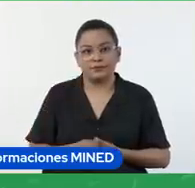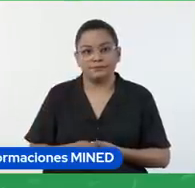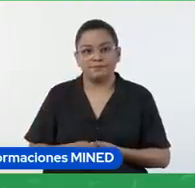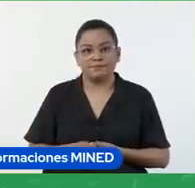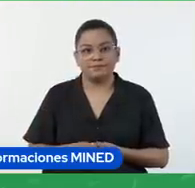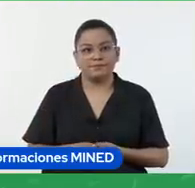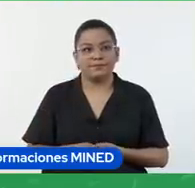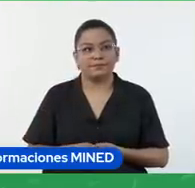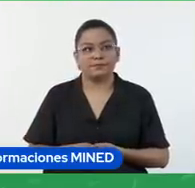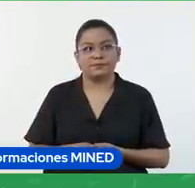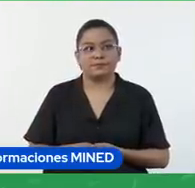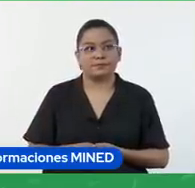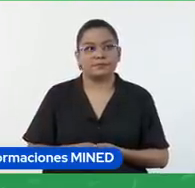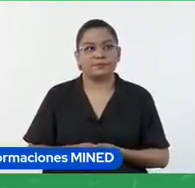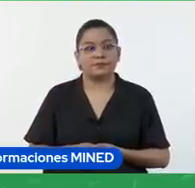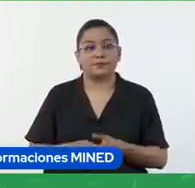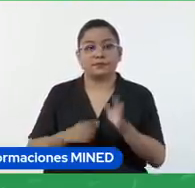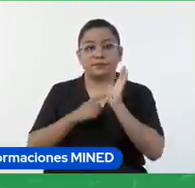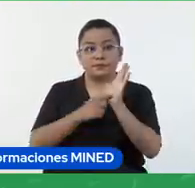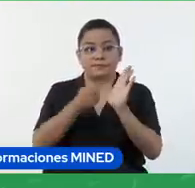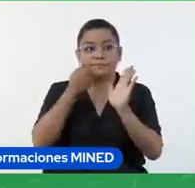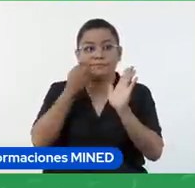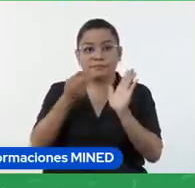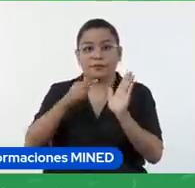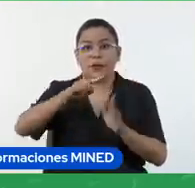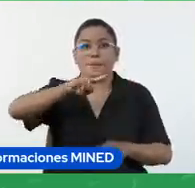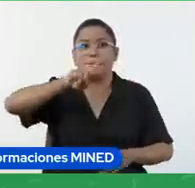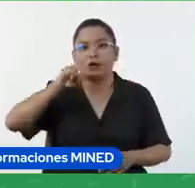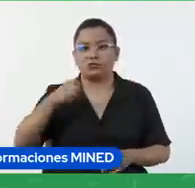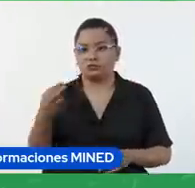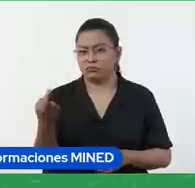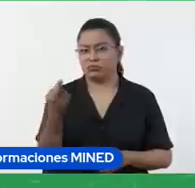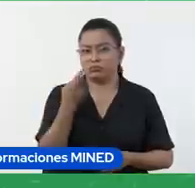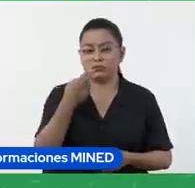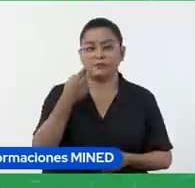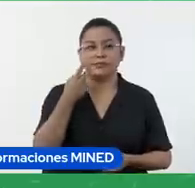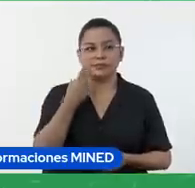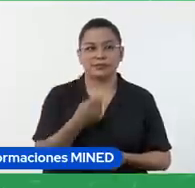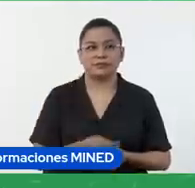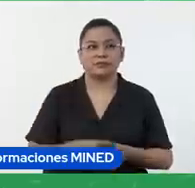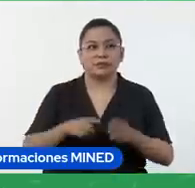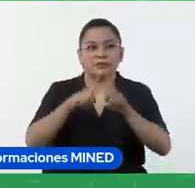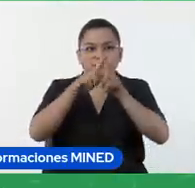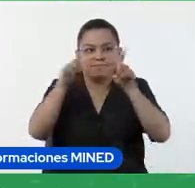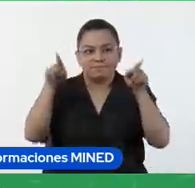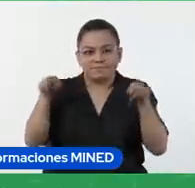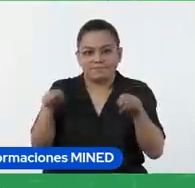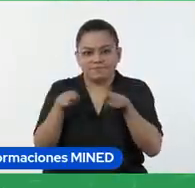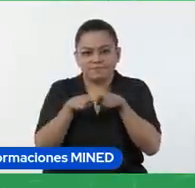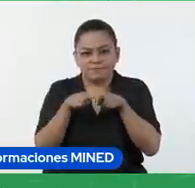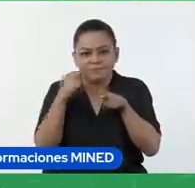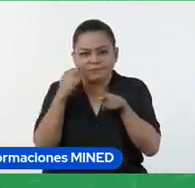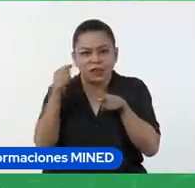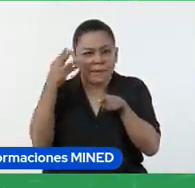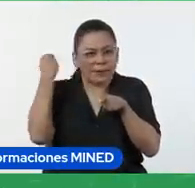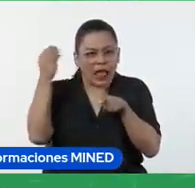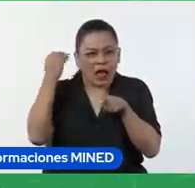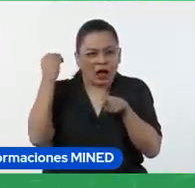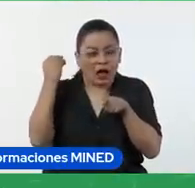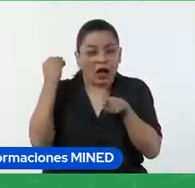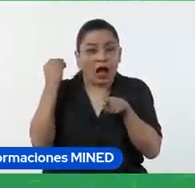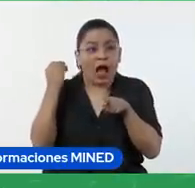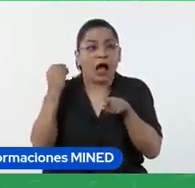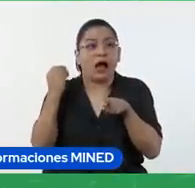y así se ve la opción de preguntas hay un recuadro en blanco donde los estudiantes